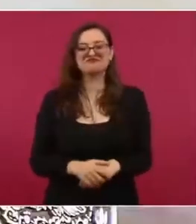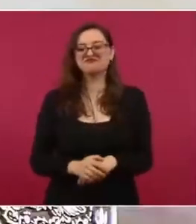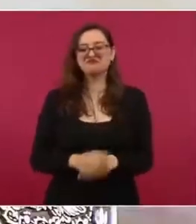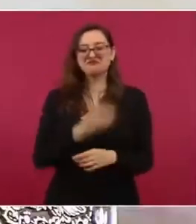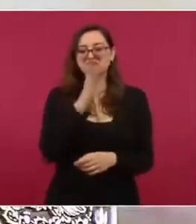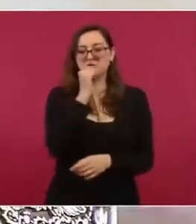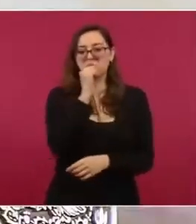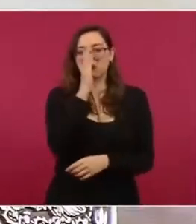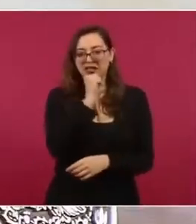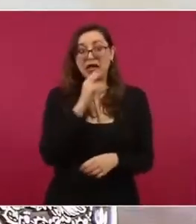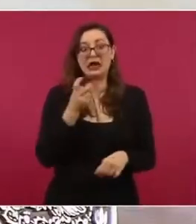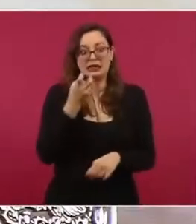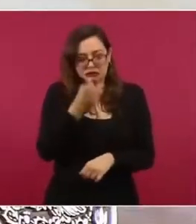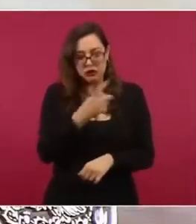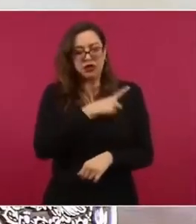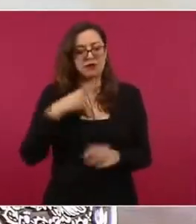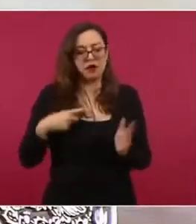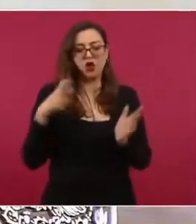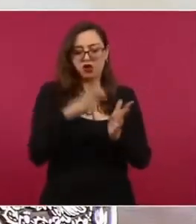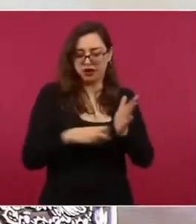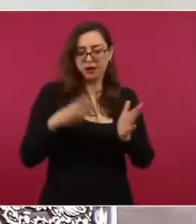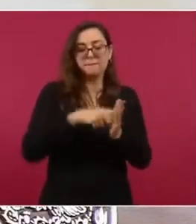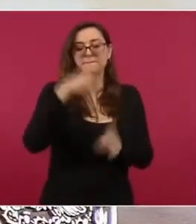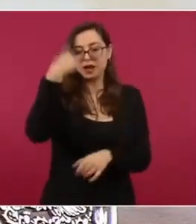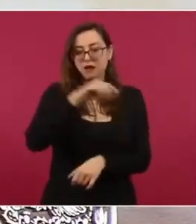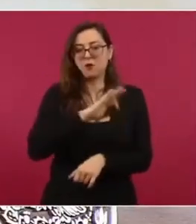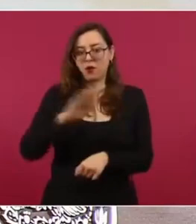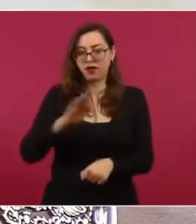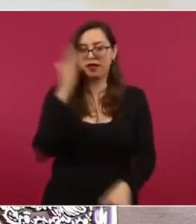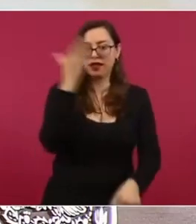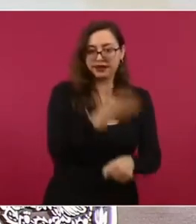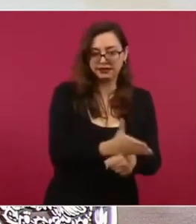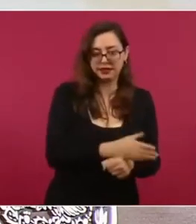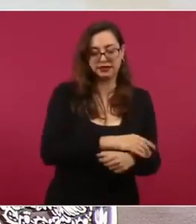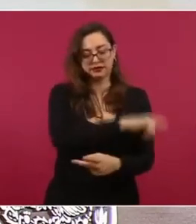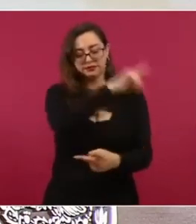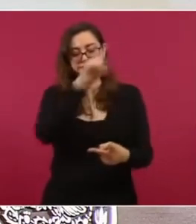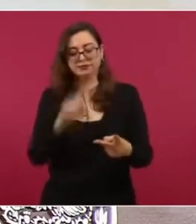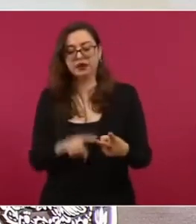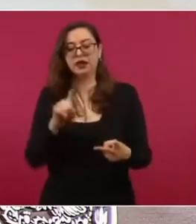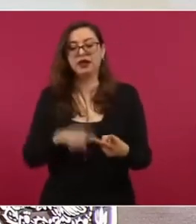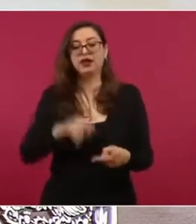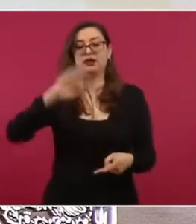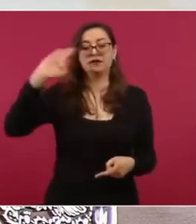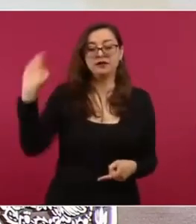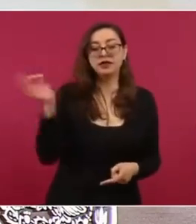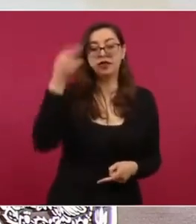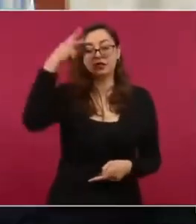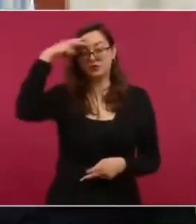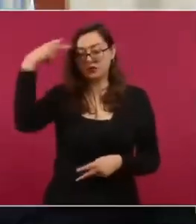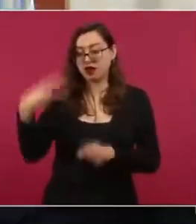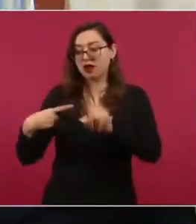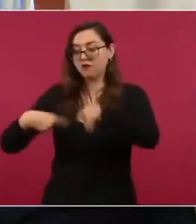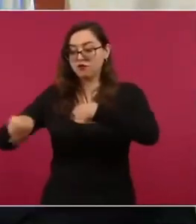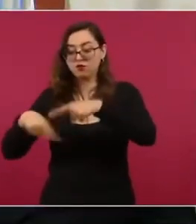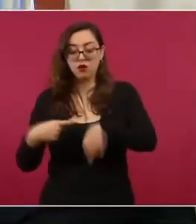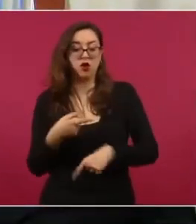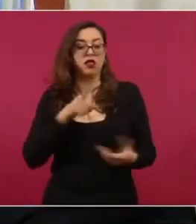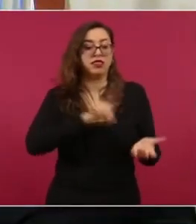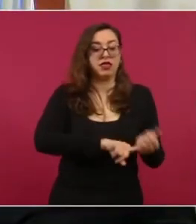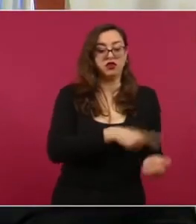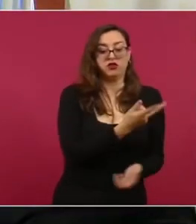También una tercera recomendación es quitar del control de la Federación Mexicana a las televisoras. Hoy en día